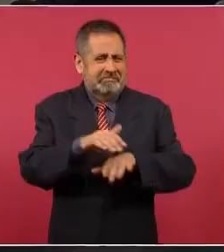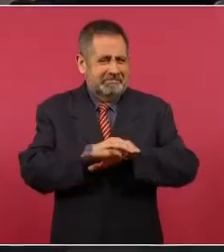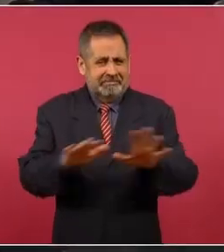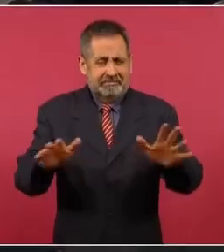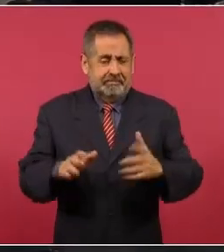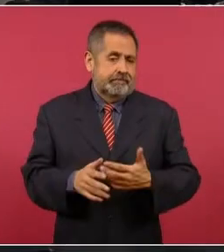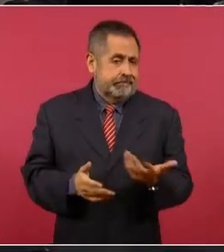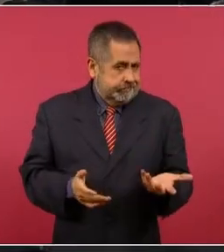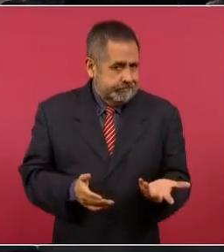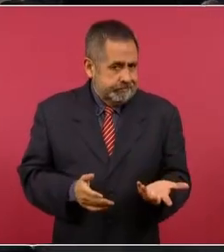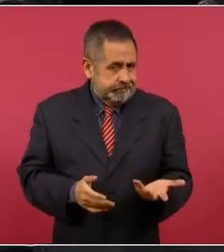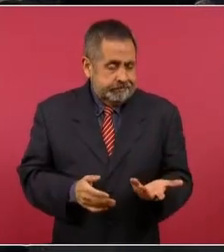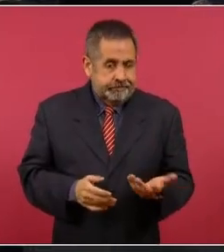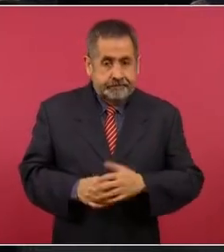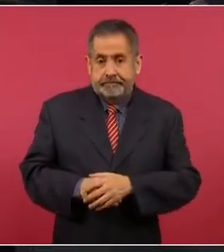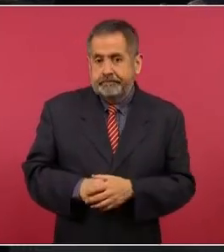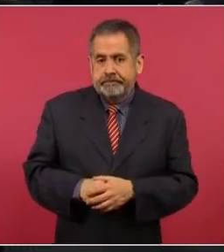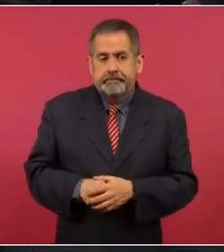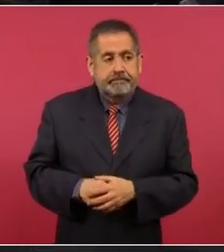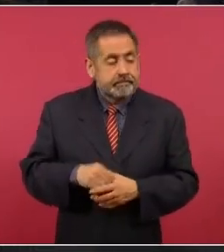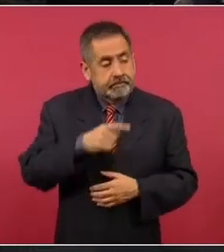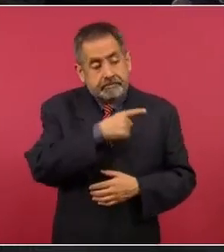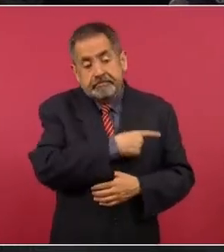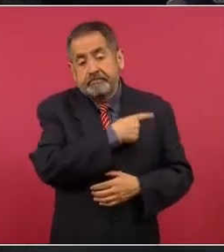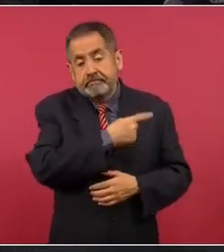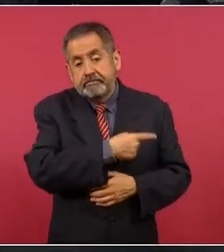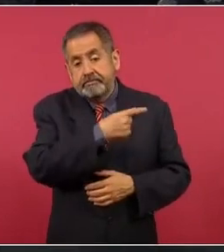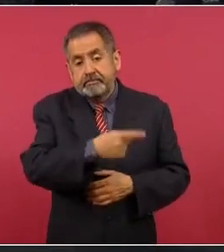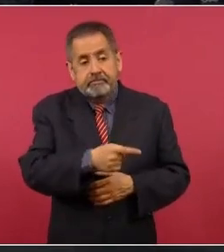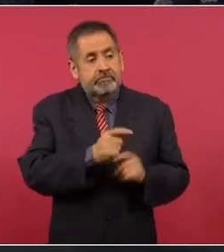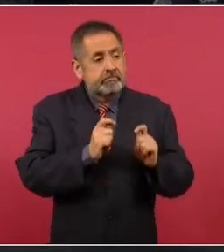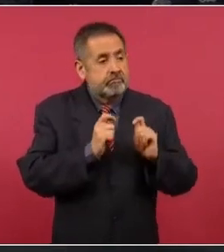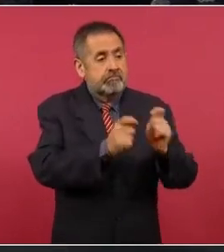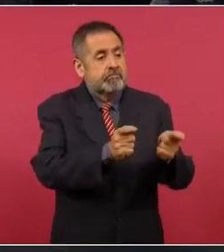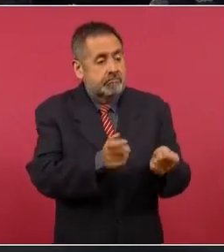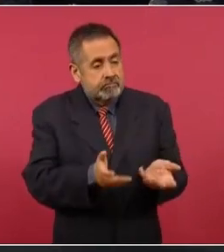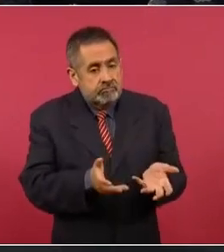Entonces, pasó desde entonces a Citigroup.